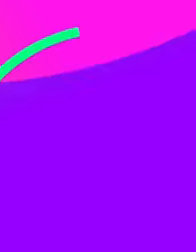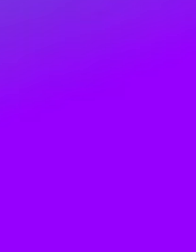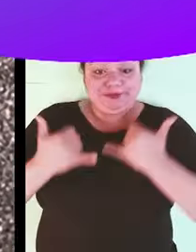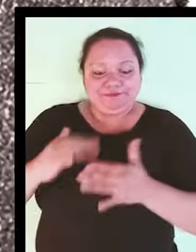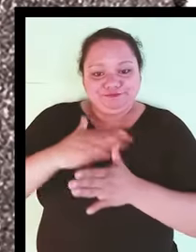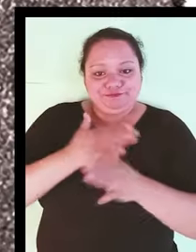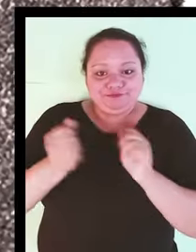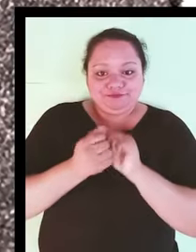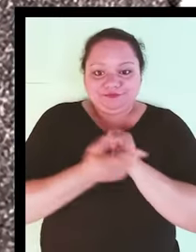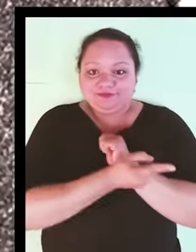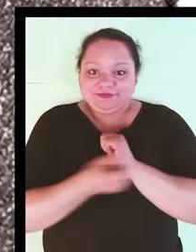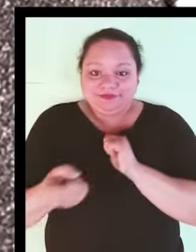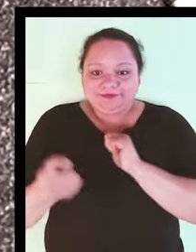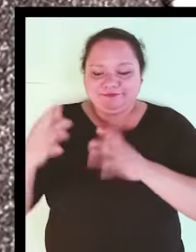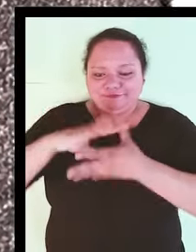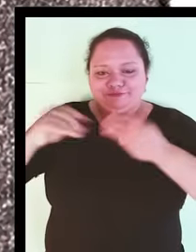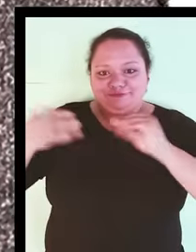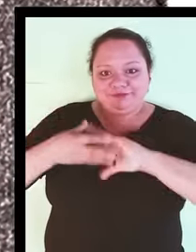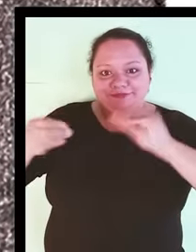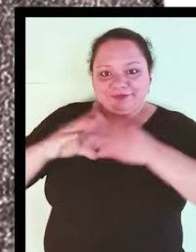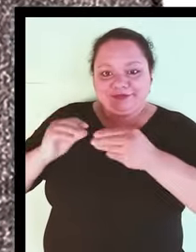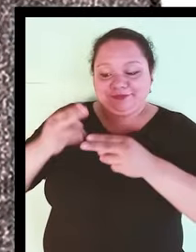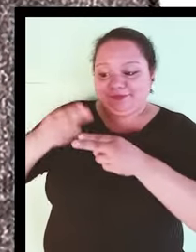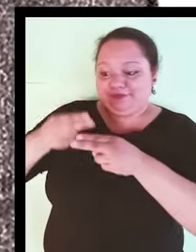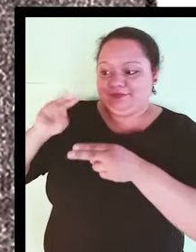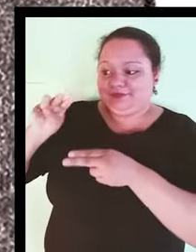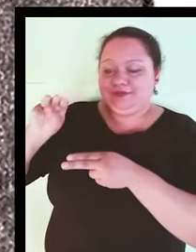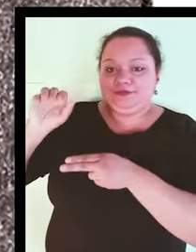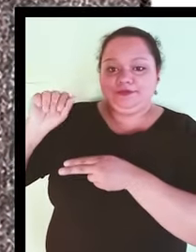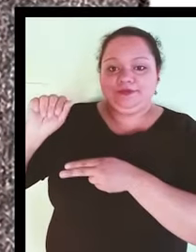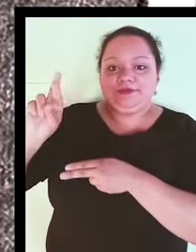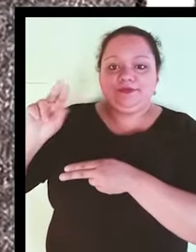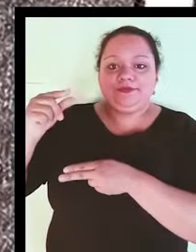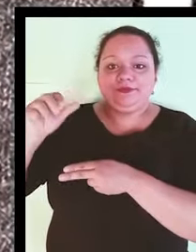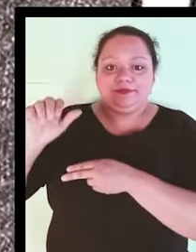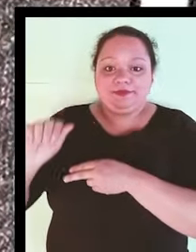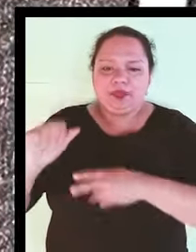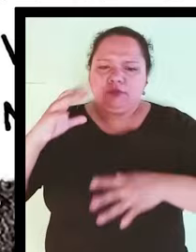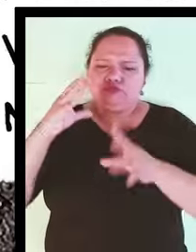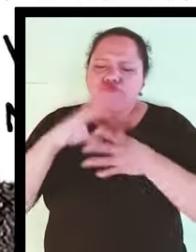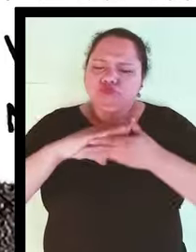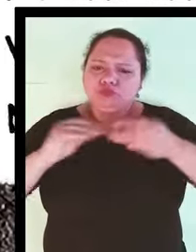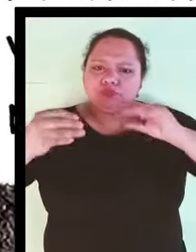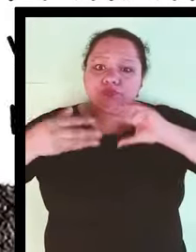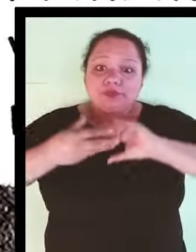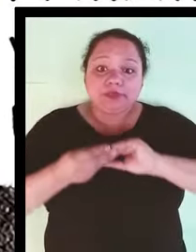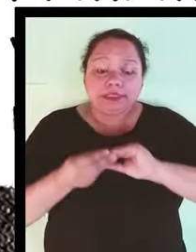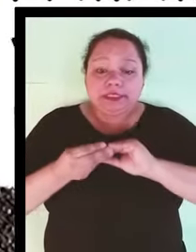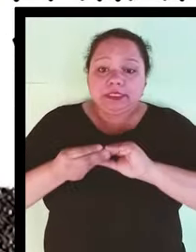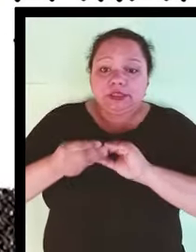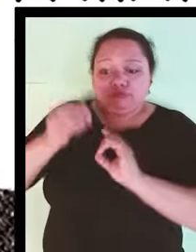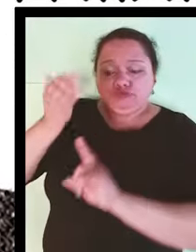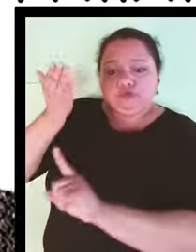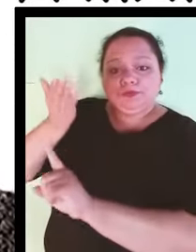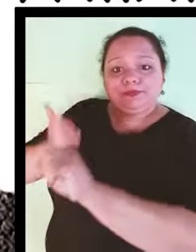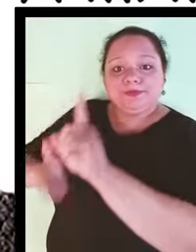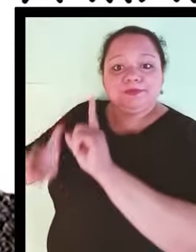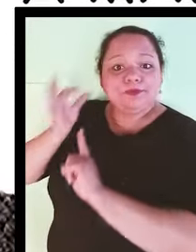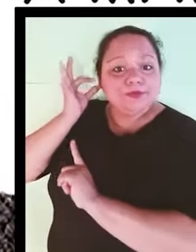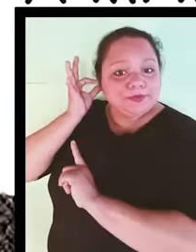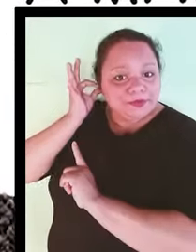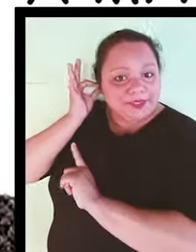En este espacio tenemos la obra Marga, un cómic donde te contamos la historia de la madrileña